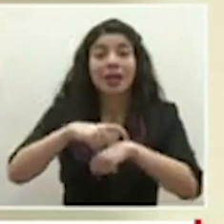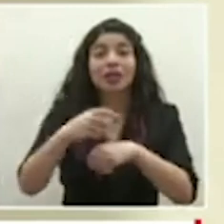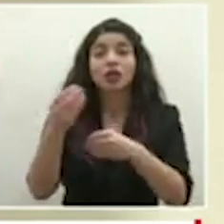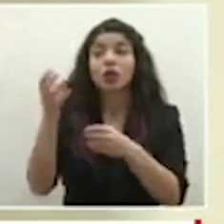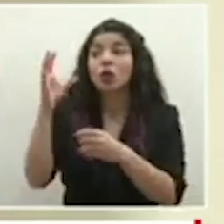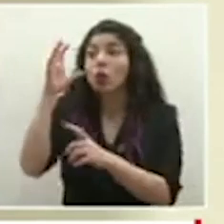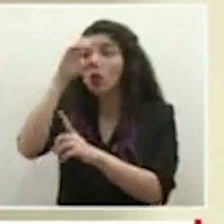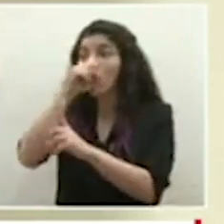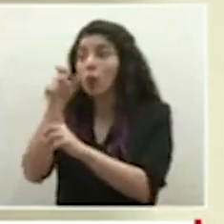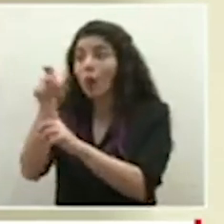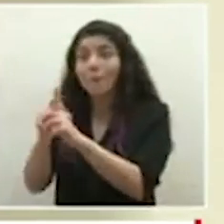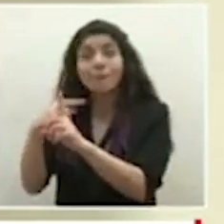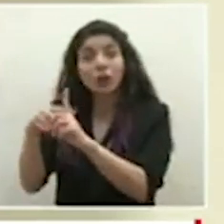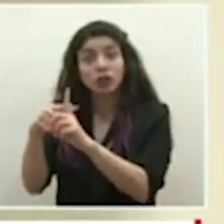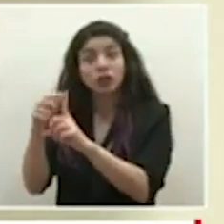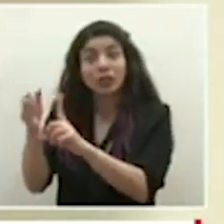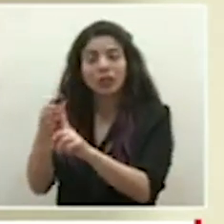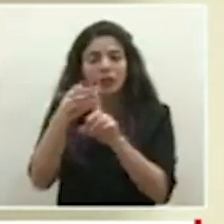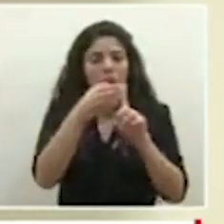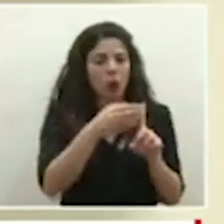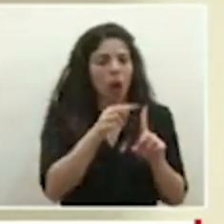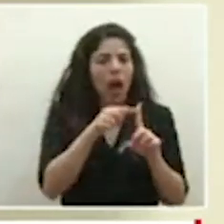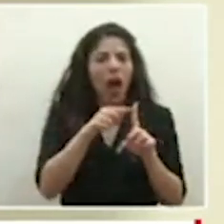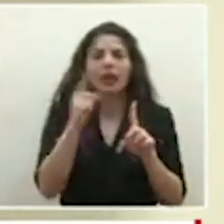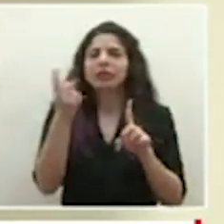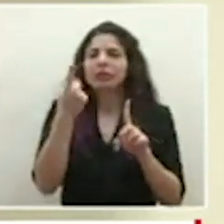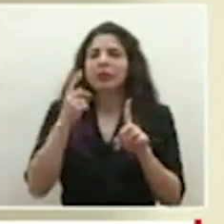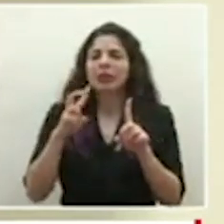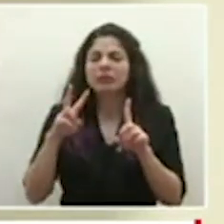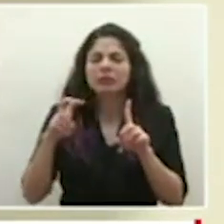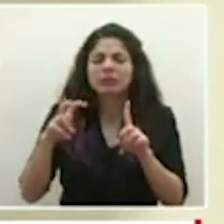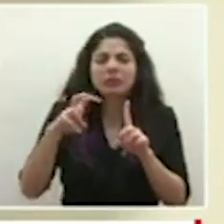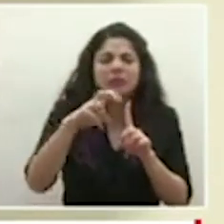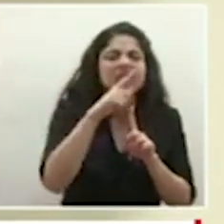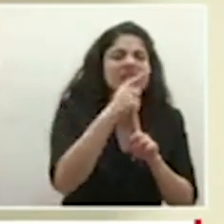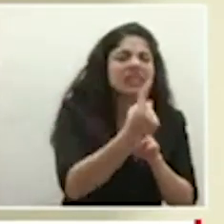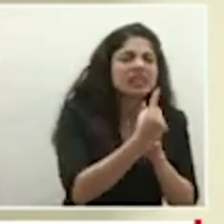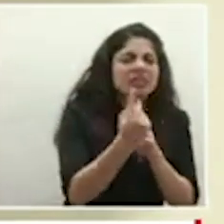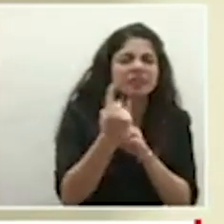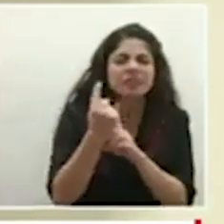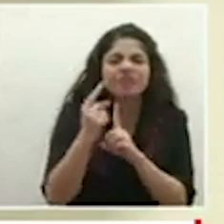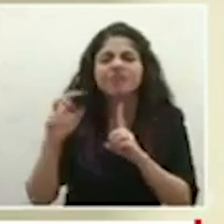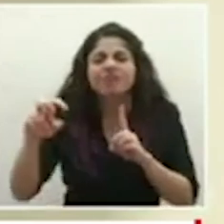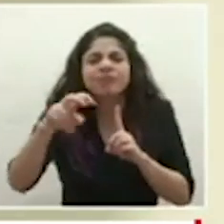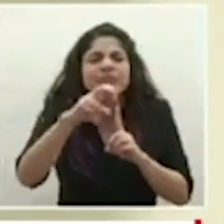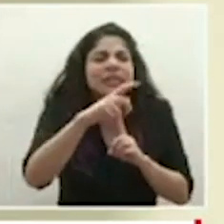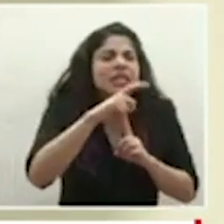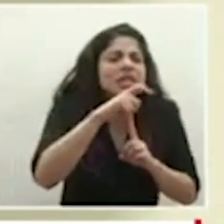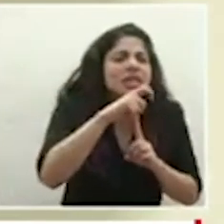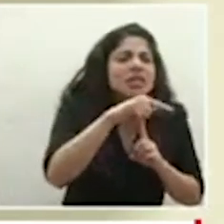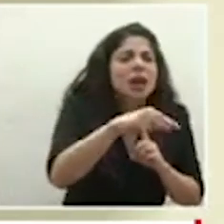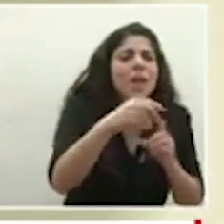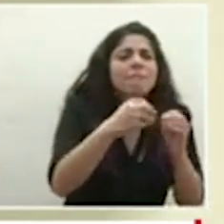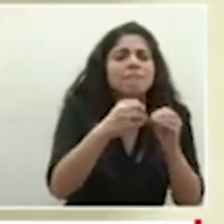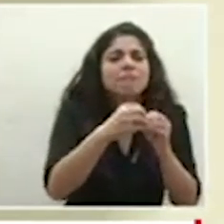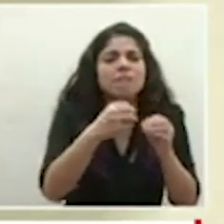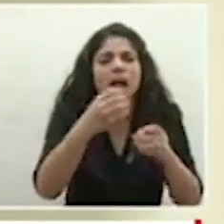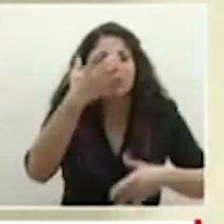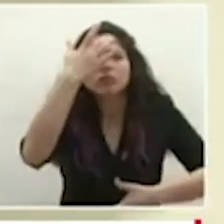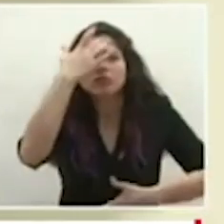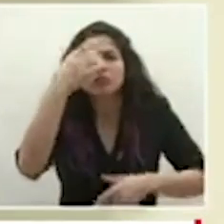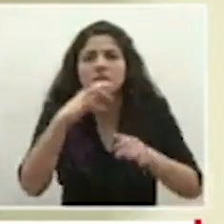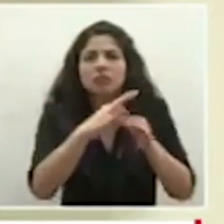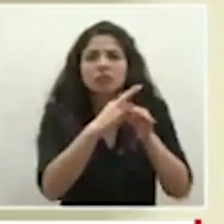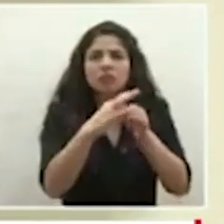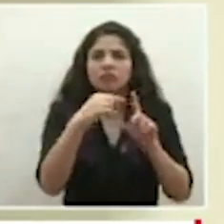se complementa o se termina de hacer la investigación epidemiológica de campo para ver justamente si existen más casos asociados